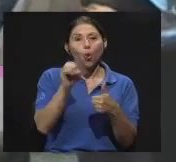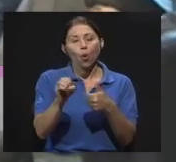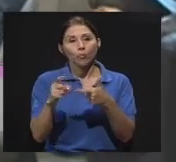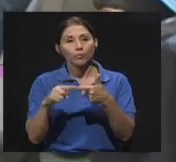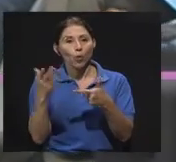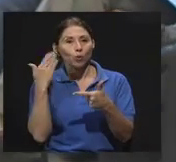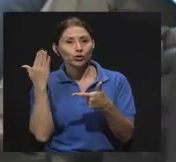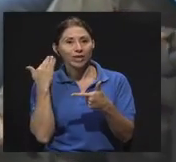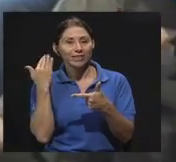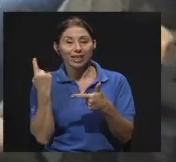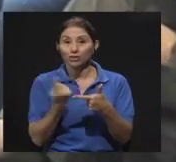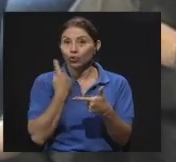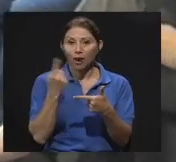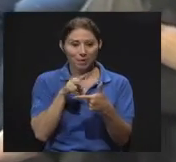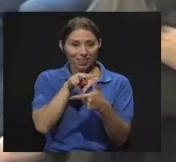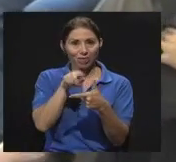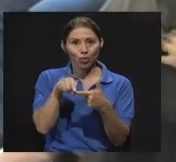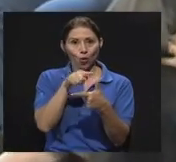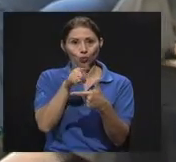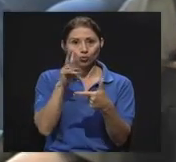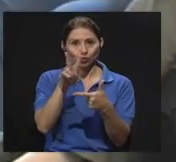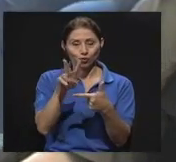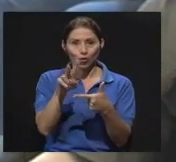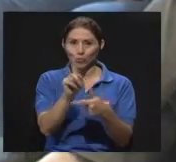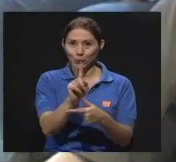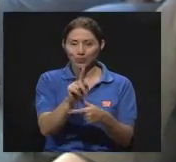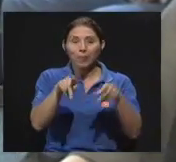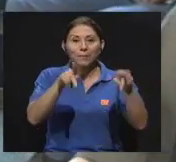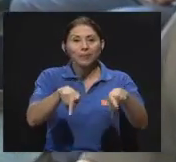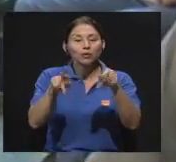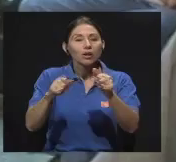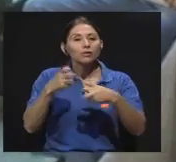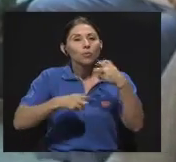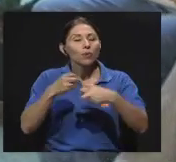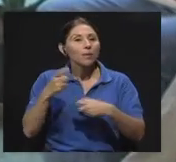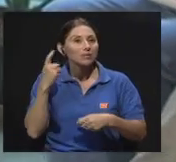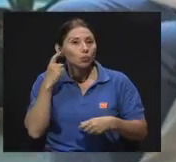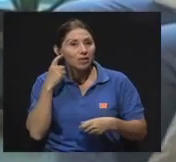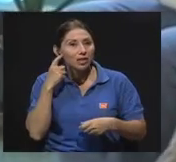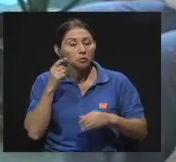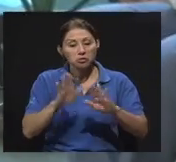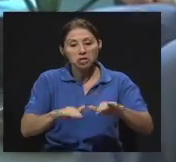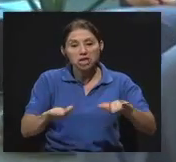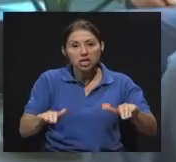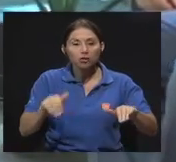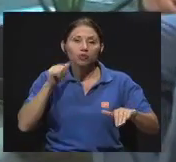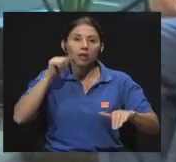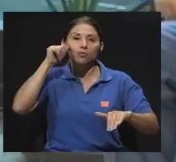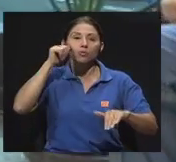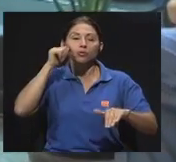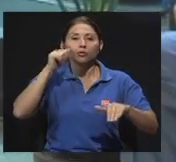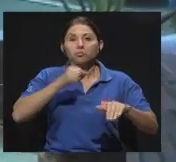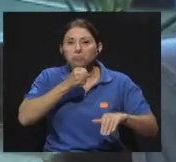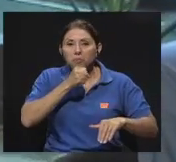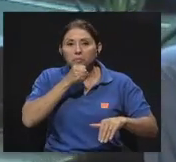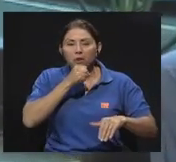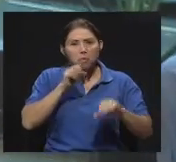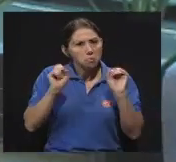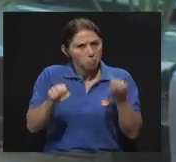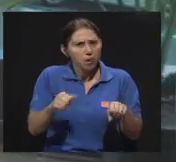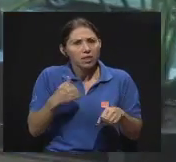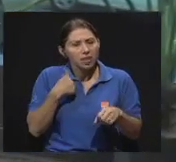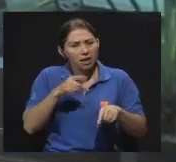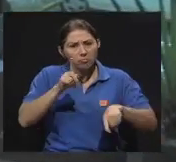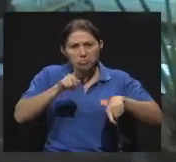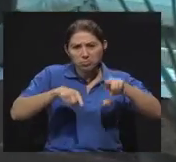bien oyente, tiene solo dos parámetros, ¿verdad? Las personas con problemas auditivos, niños o adultos o personas mayores, pueden